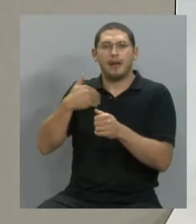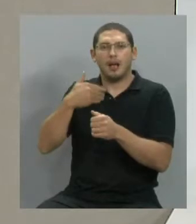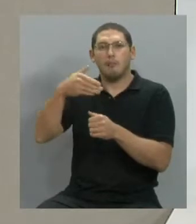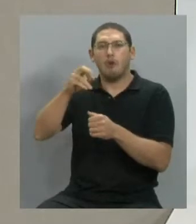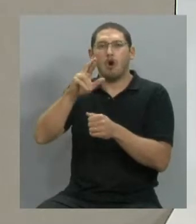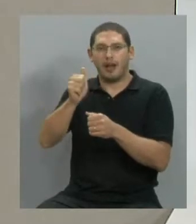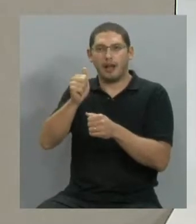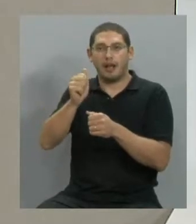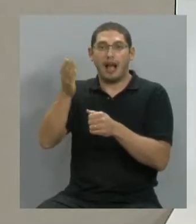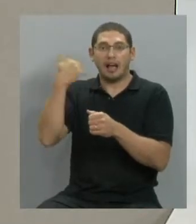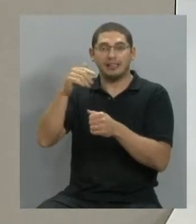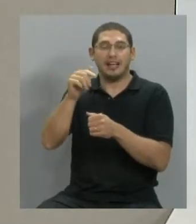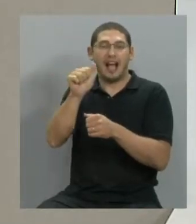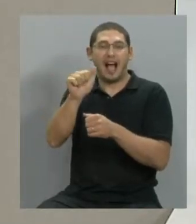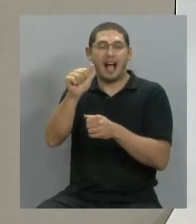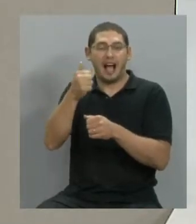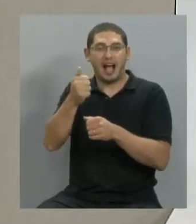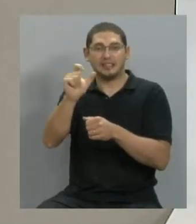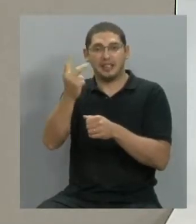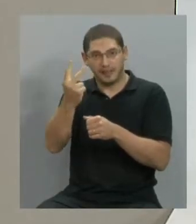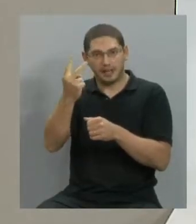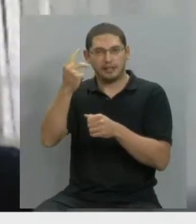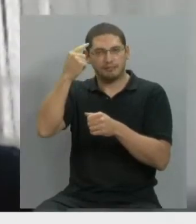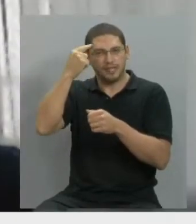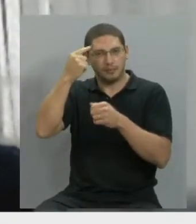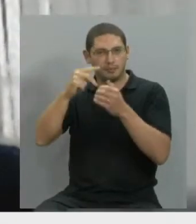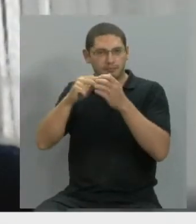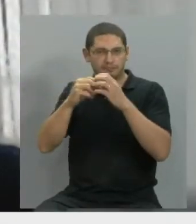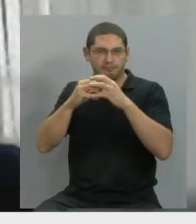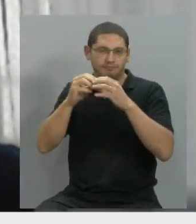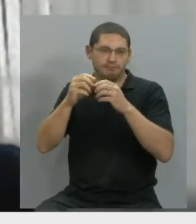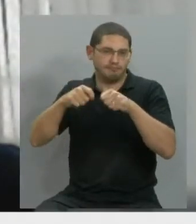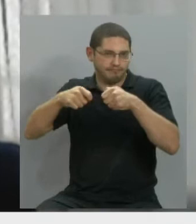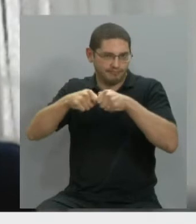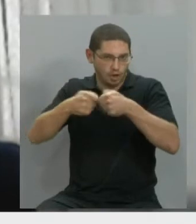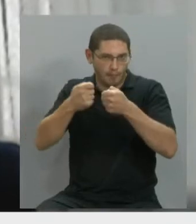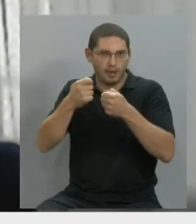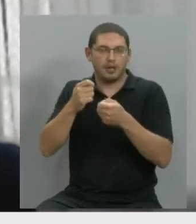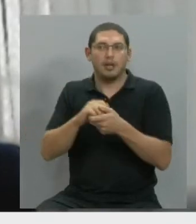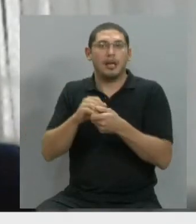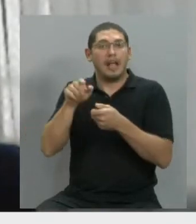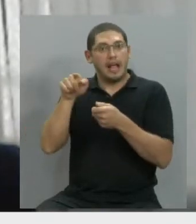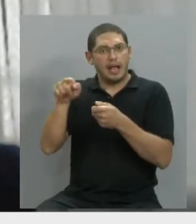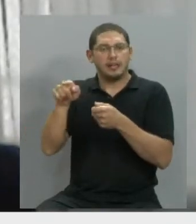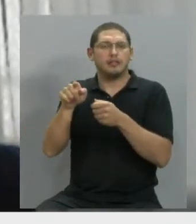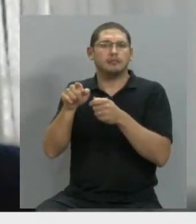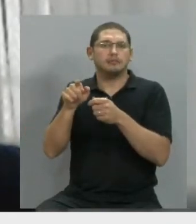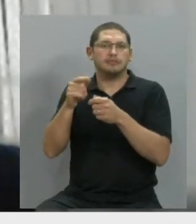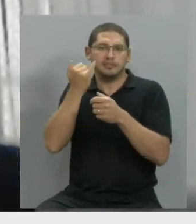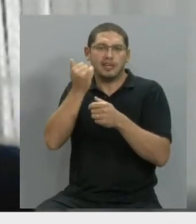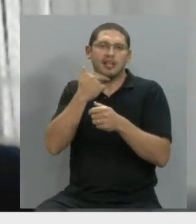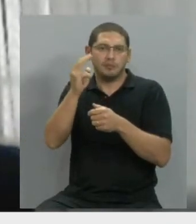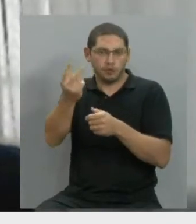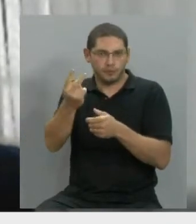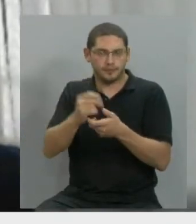2008 por un ACV mal diagnosticado. Silvana, ¿cómo estás? Buenas tardes, bienvenida. Hola, buenas tardes Claudia, buenas tardes